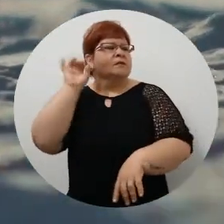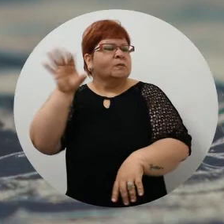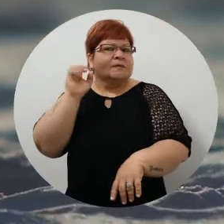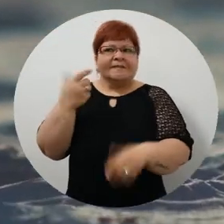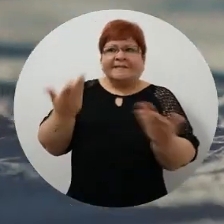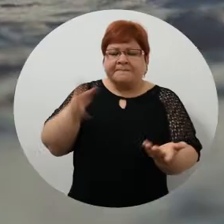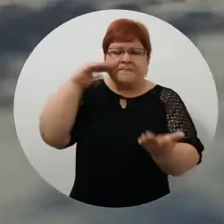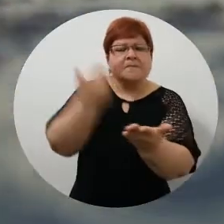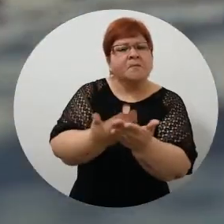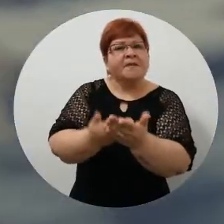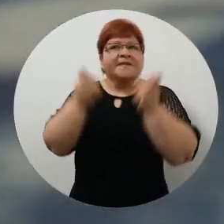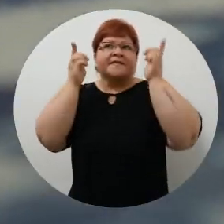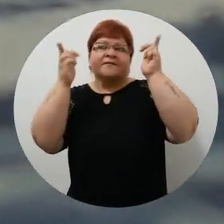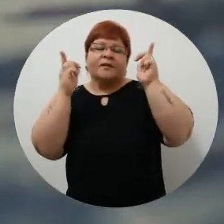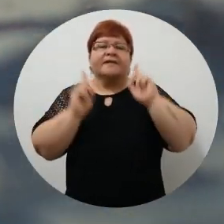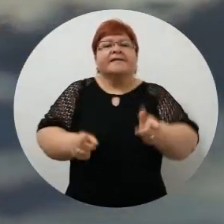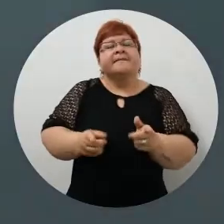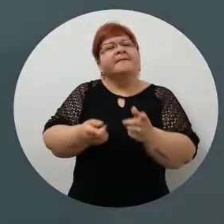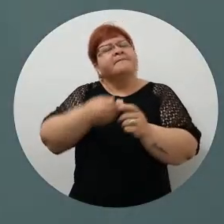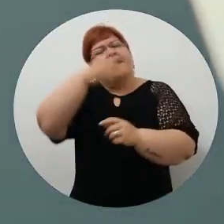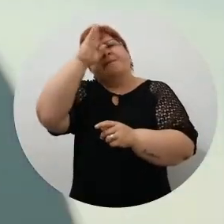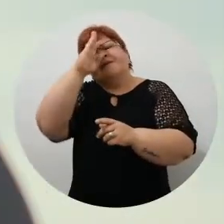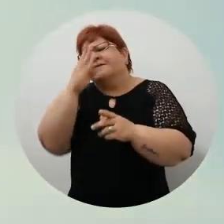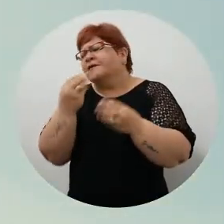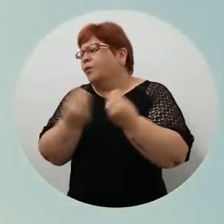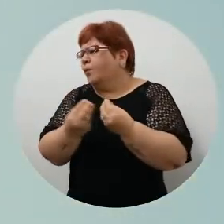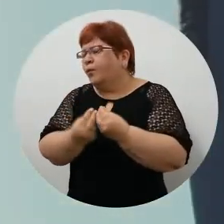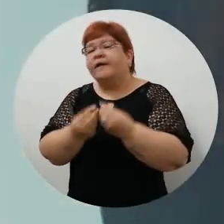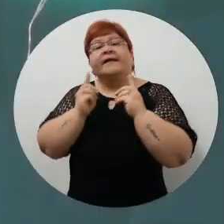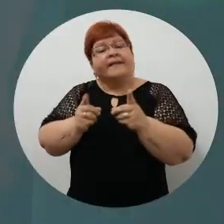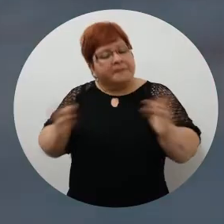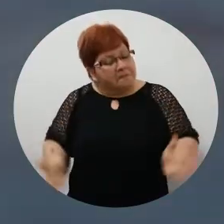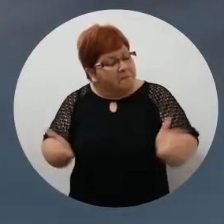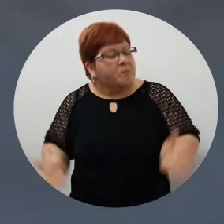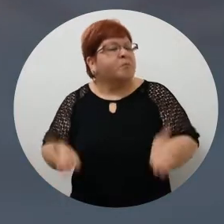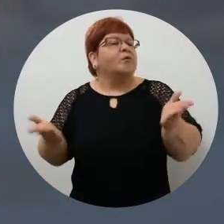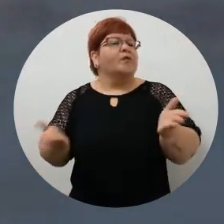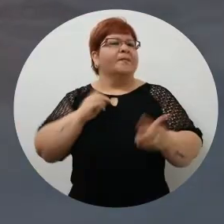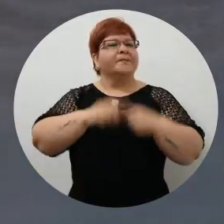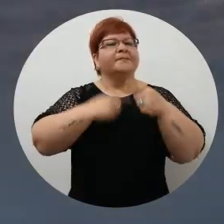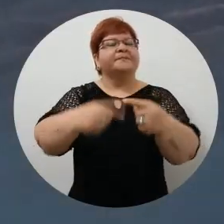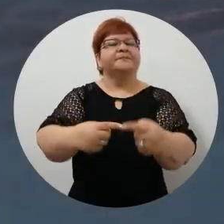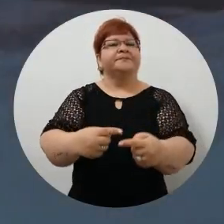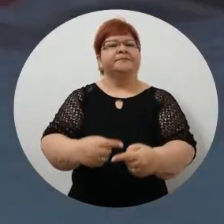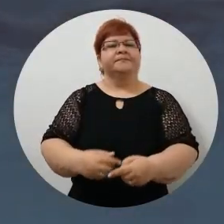Es una experiencia que creo que es de disfrute y de mucho aprendizaje. Creo que funciona como un motor para seguir.